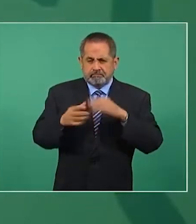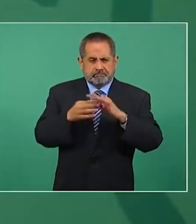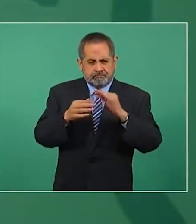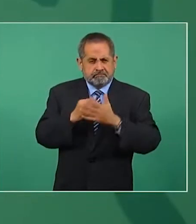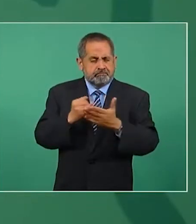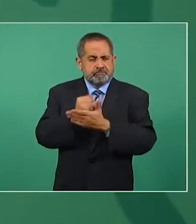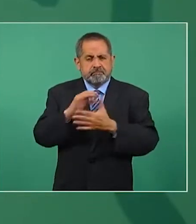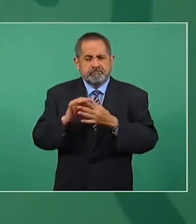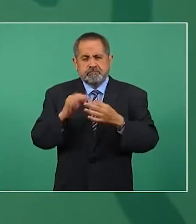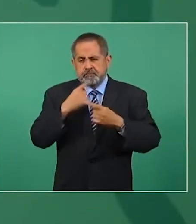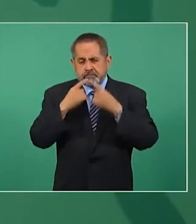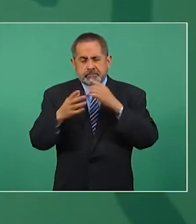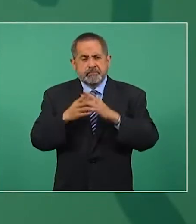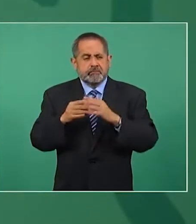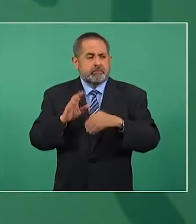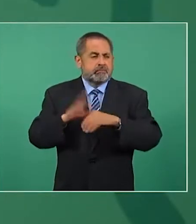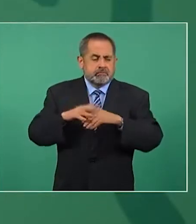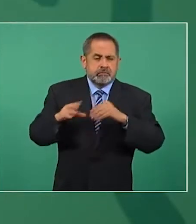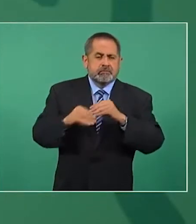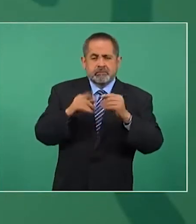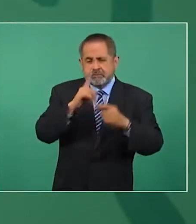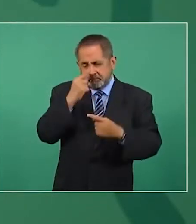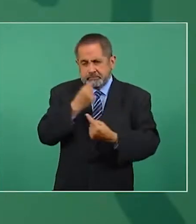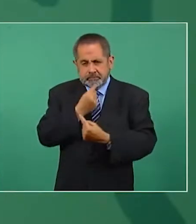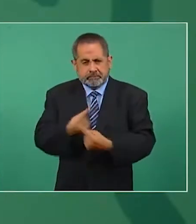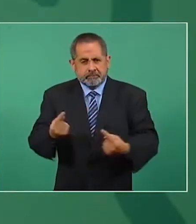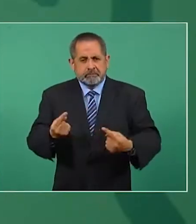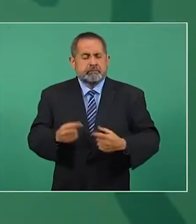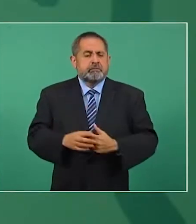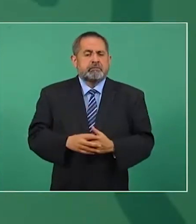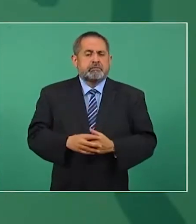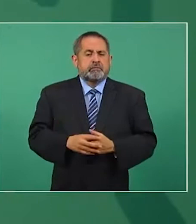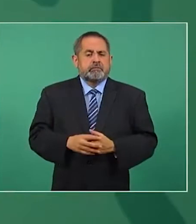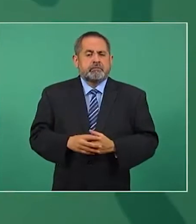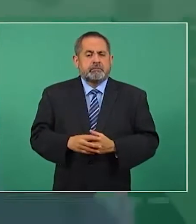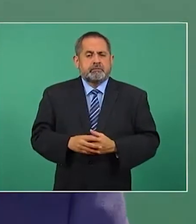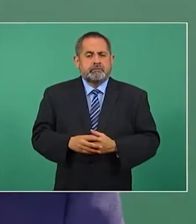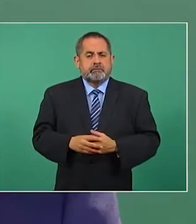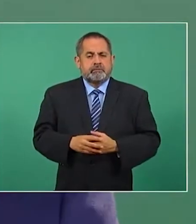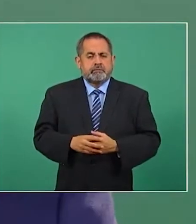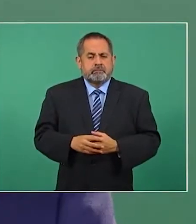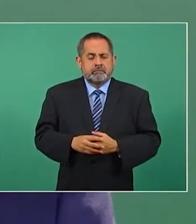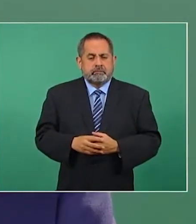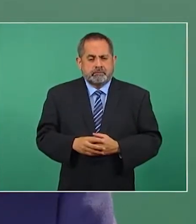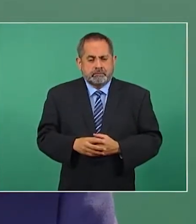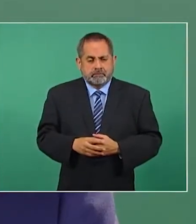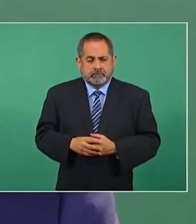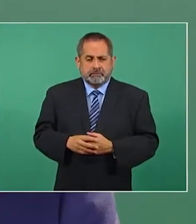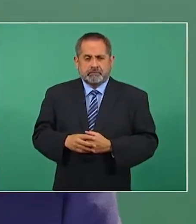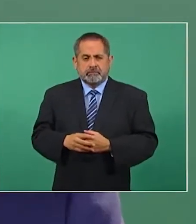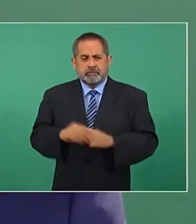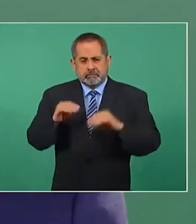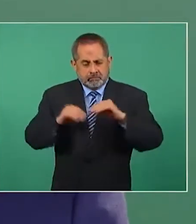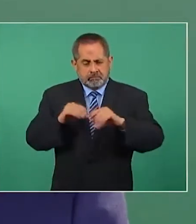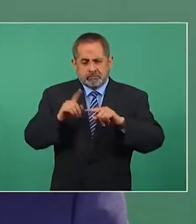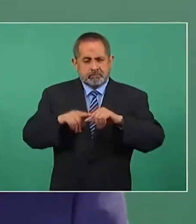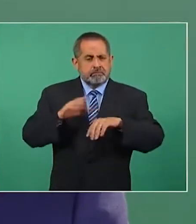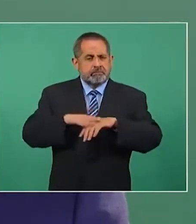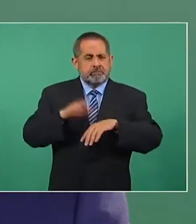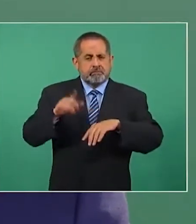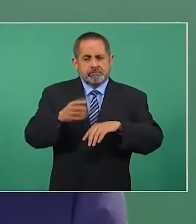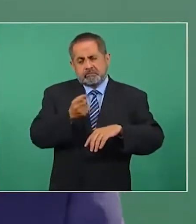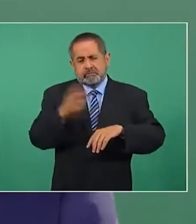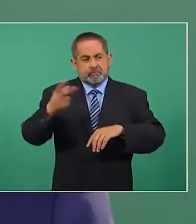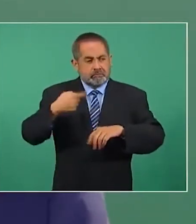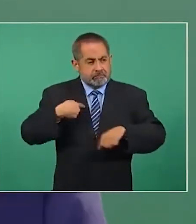El presidente confirmó que ya se tomó la decisión de vacunar a un millón de niños y niñas que tienen alguna enfermedad o discapacidad. Mencionó que este proceso ya se inició y se